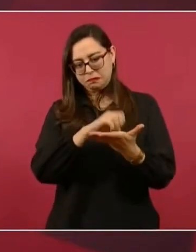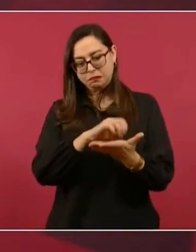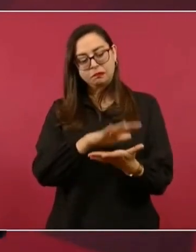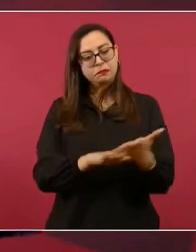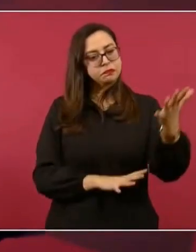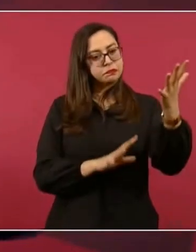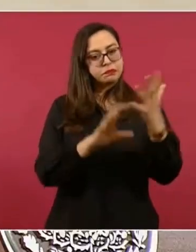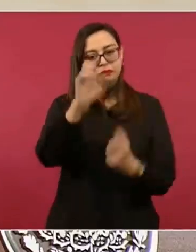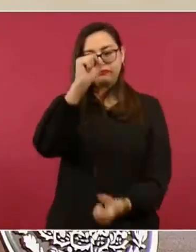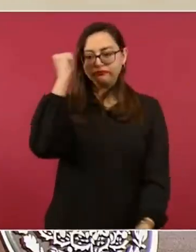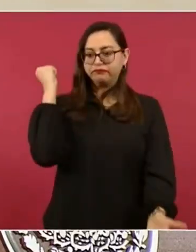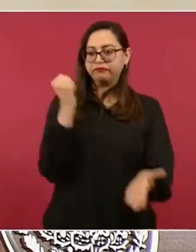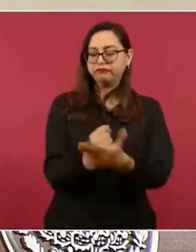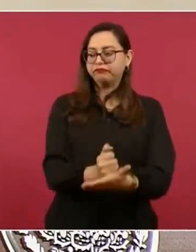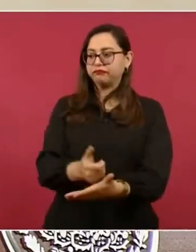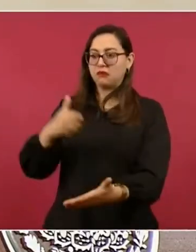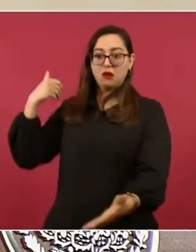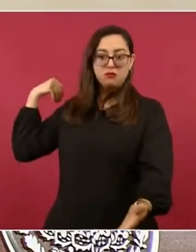quitar,